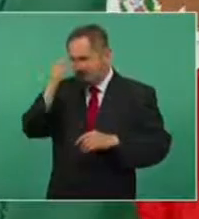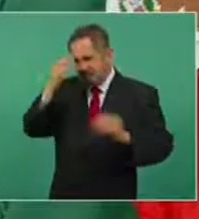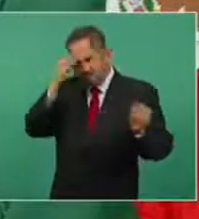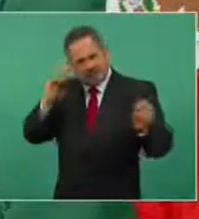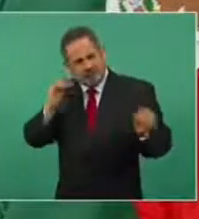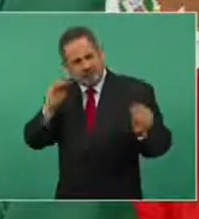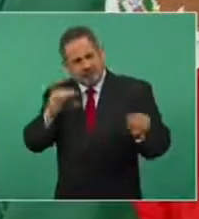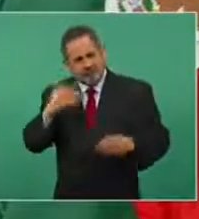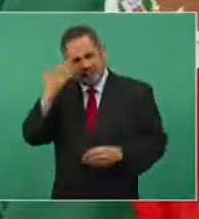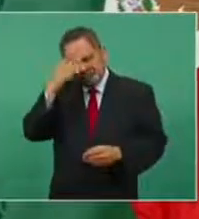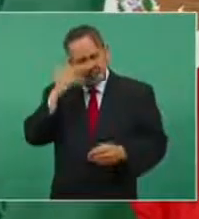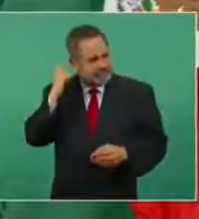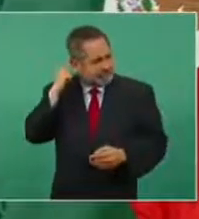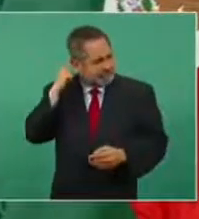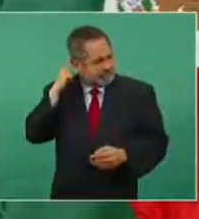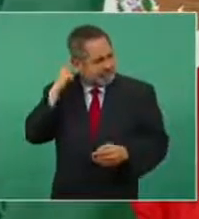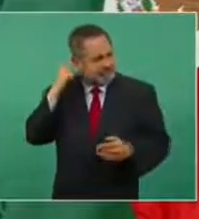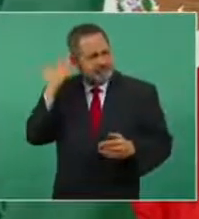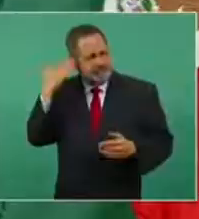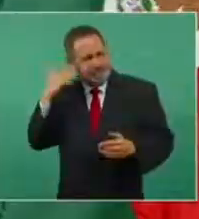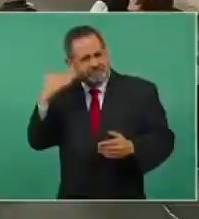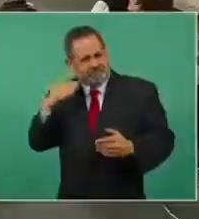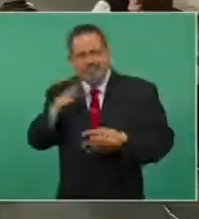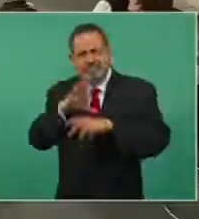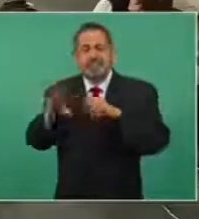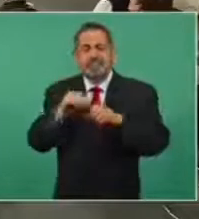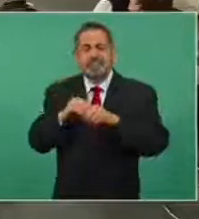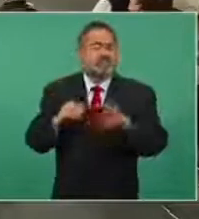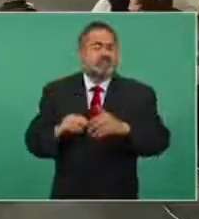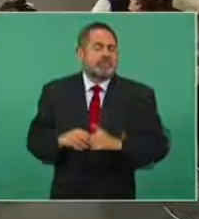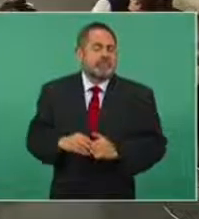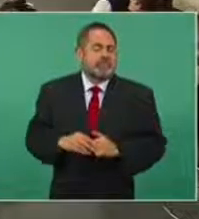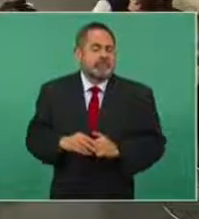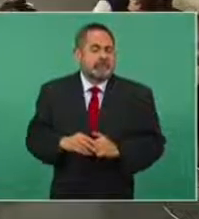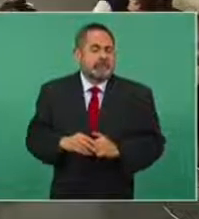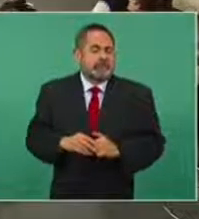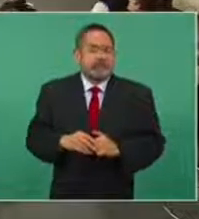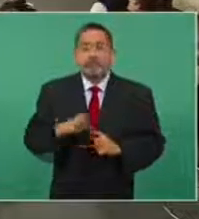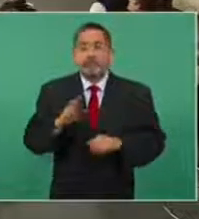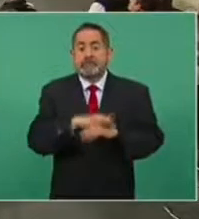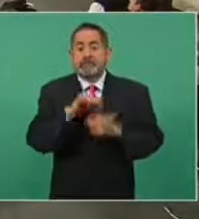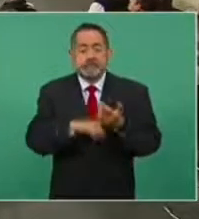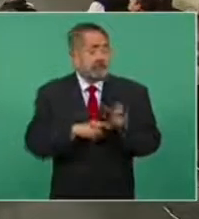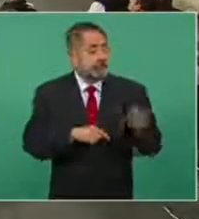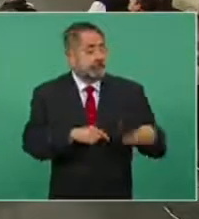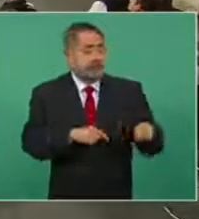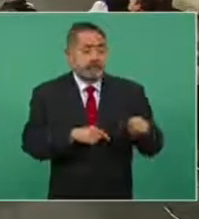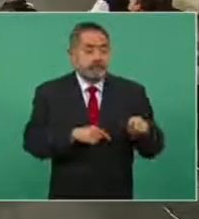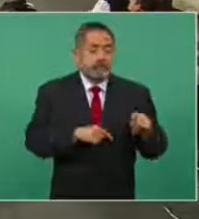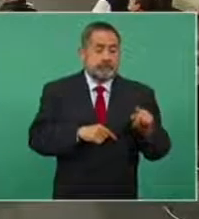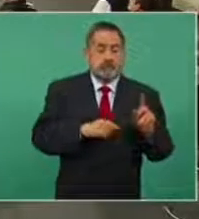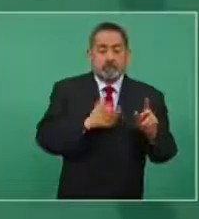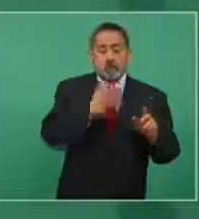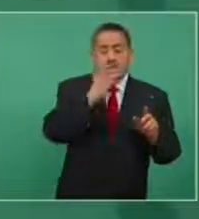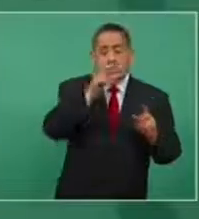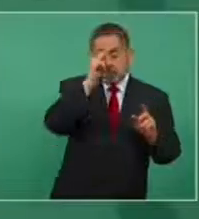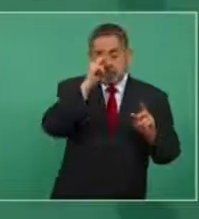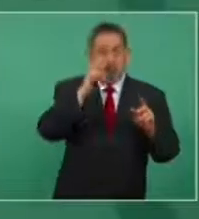porque hasta los intelectuales conservadores